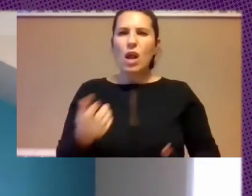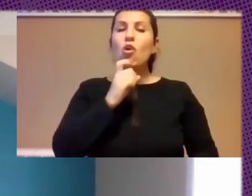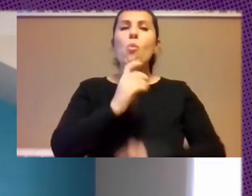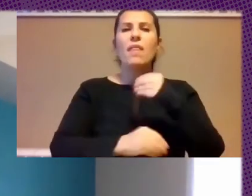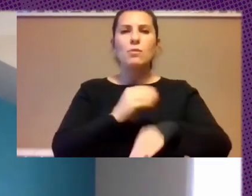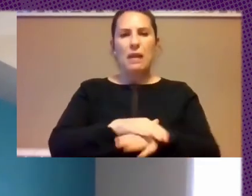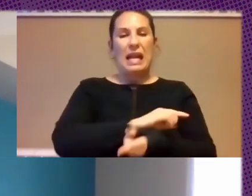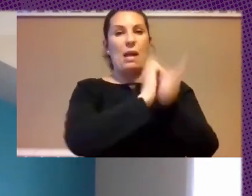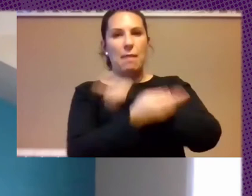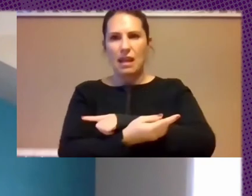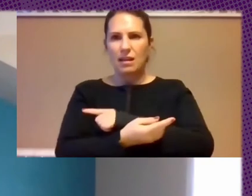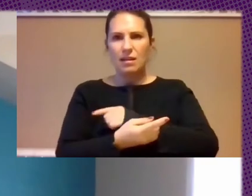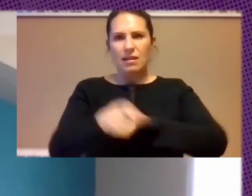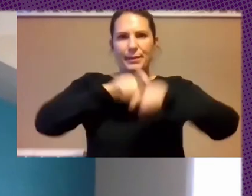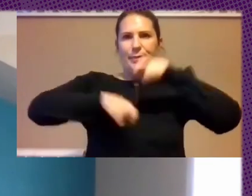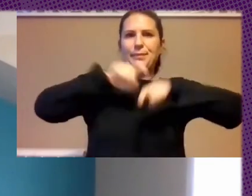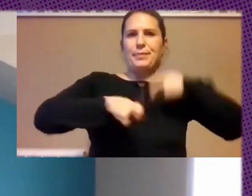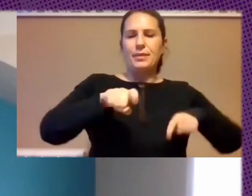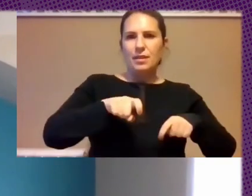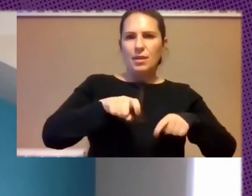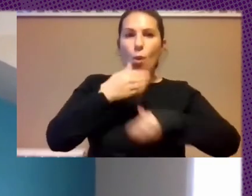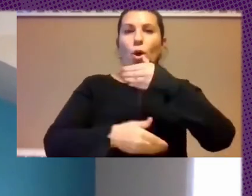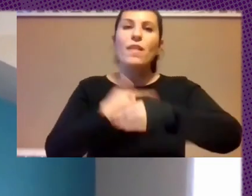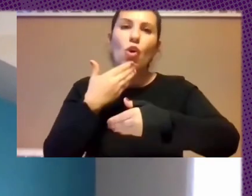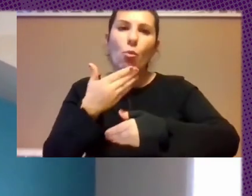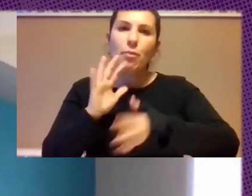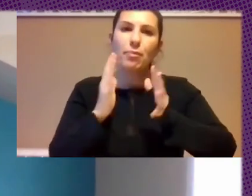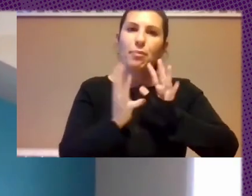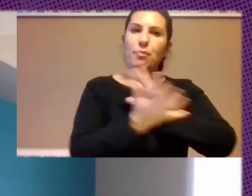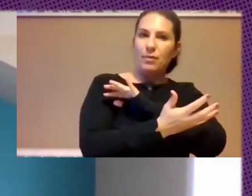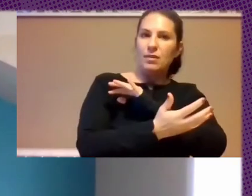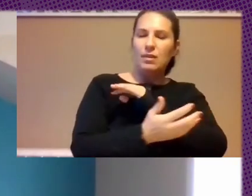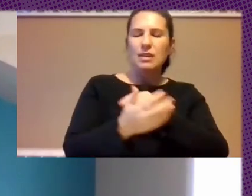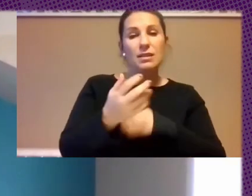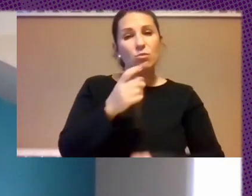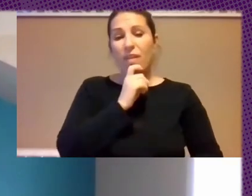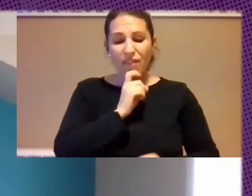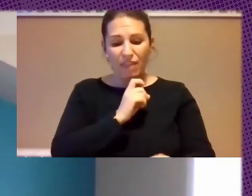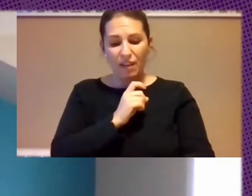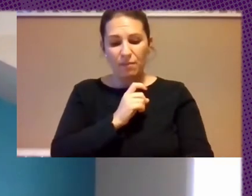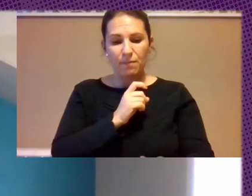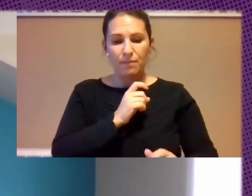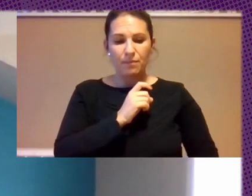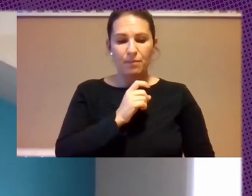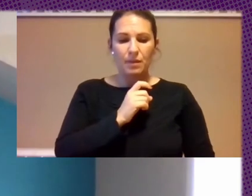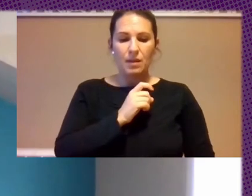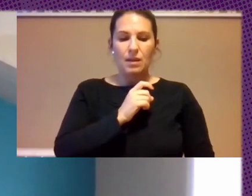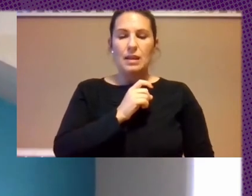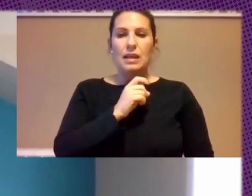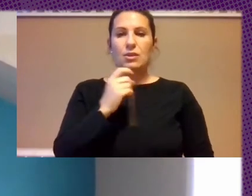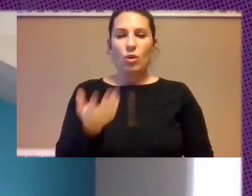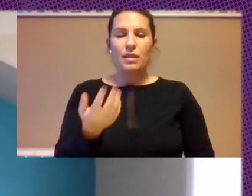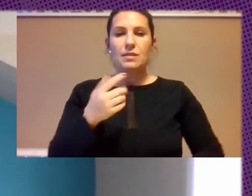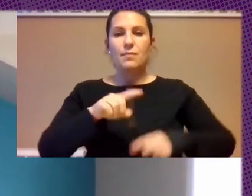Retroceder Para Invertir Ese Proceso Es Es Una Cuestión Muy Difícil Y La